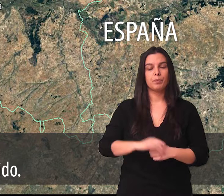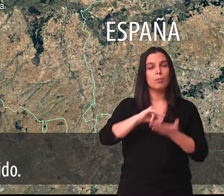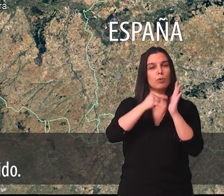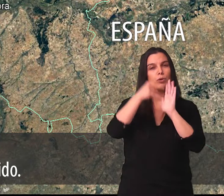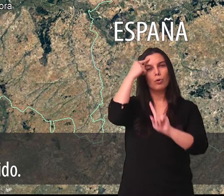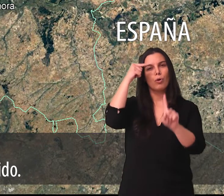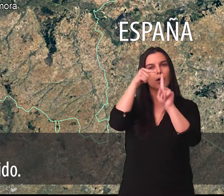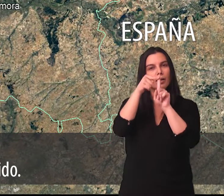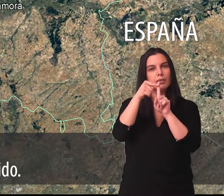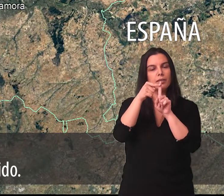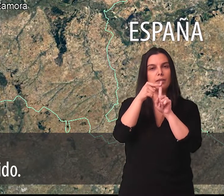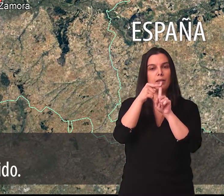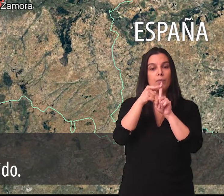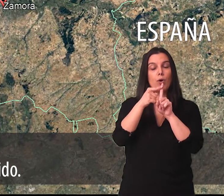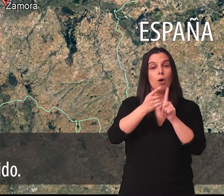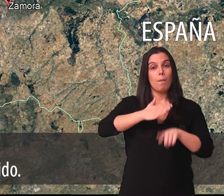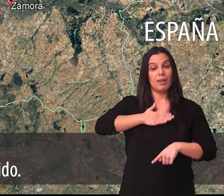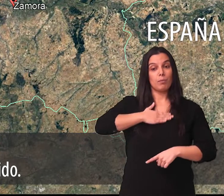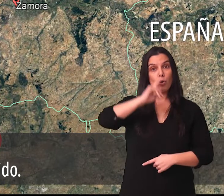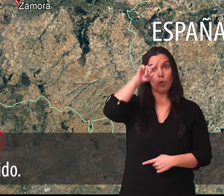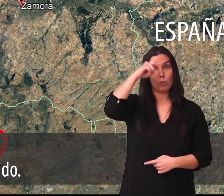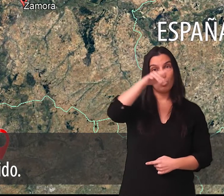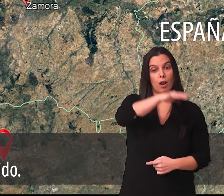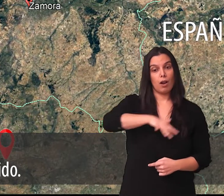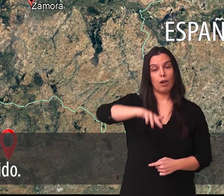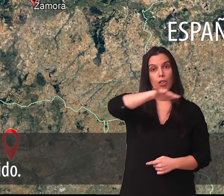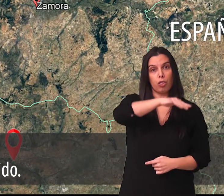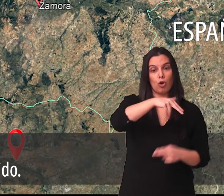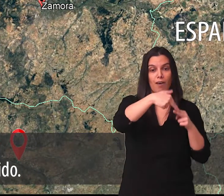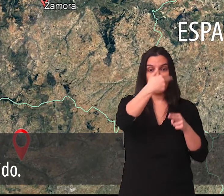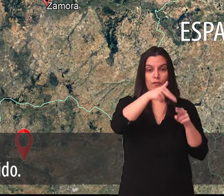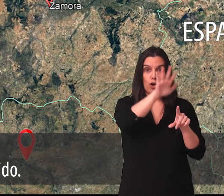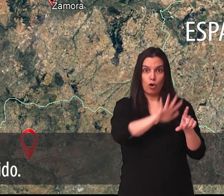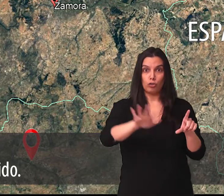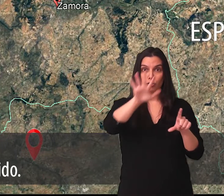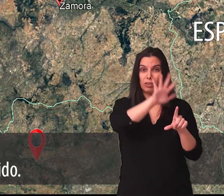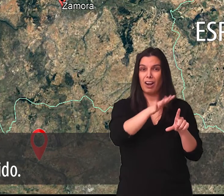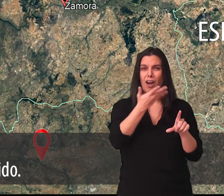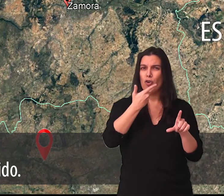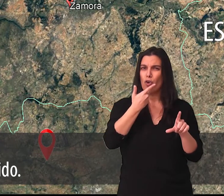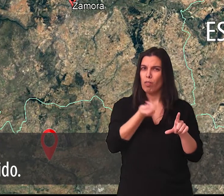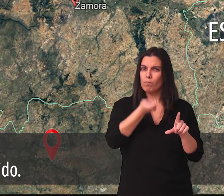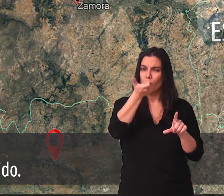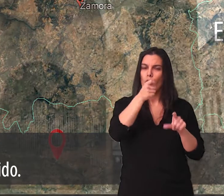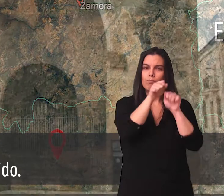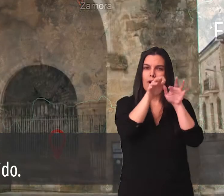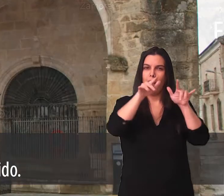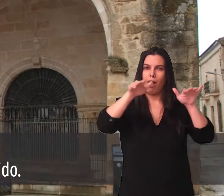El proyecto persigue el conocimiento de aspectos del patrimonio cultural de la zona de frontera poco conocidos.